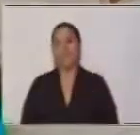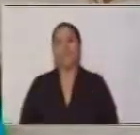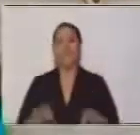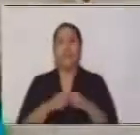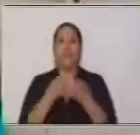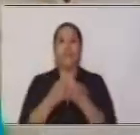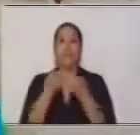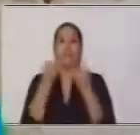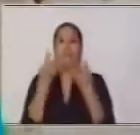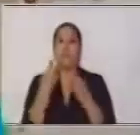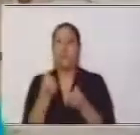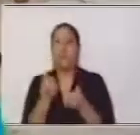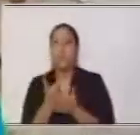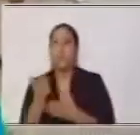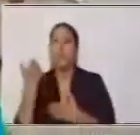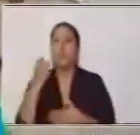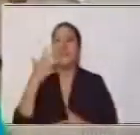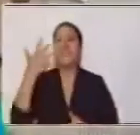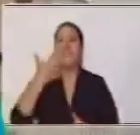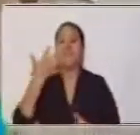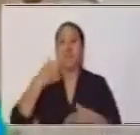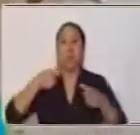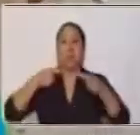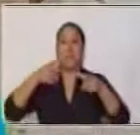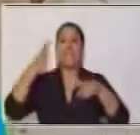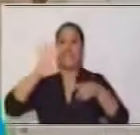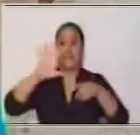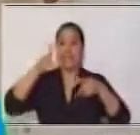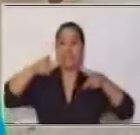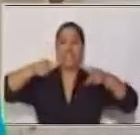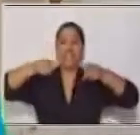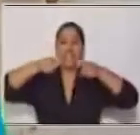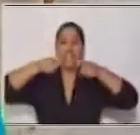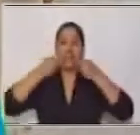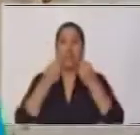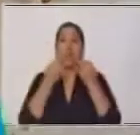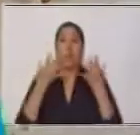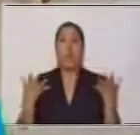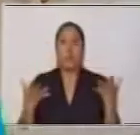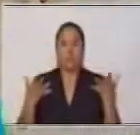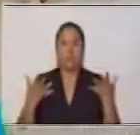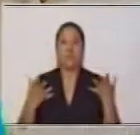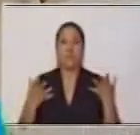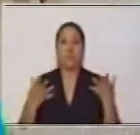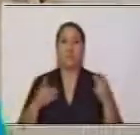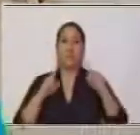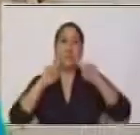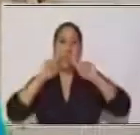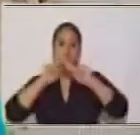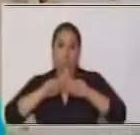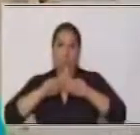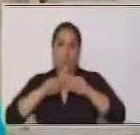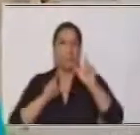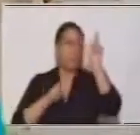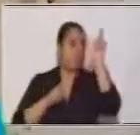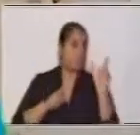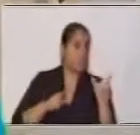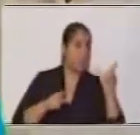tostadas, voy a hacer esto. Voy a tomar la cantidad de tostadas y lo voy a multiplicar